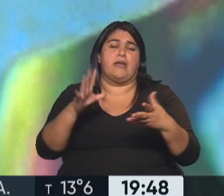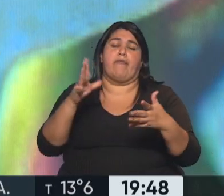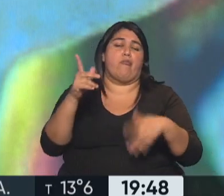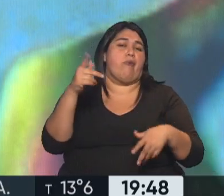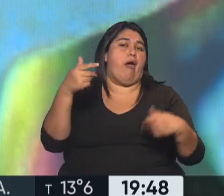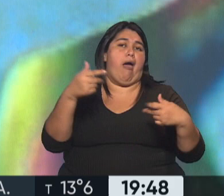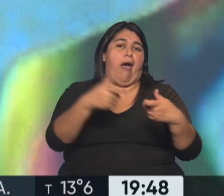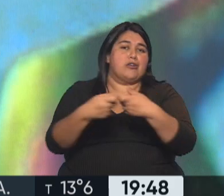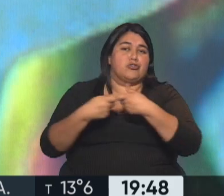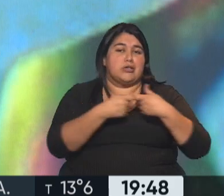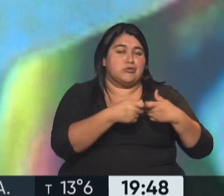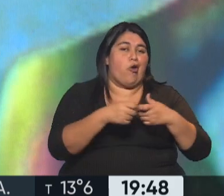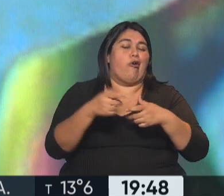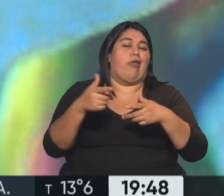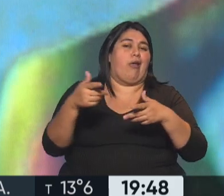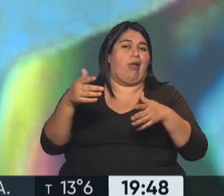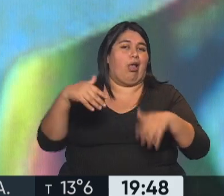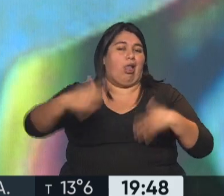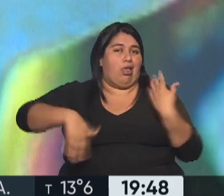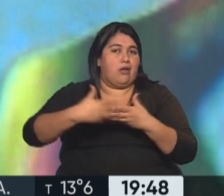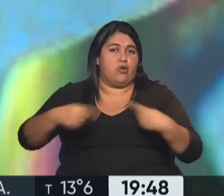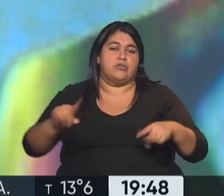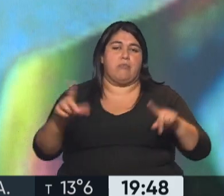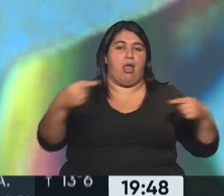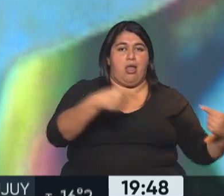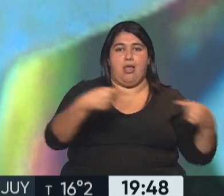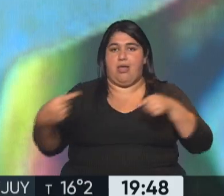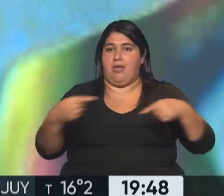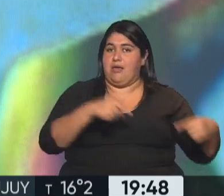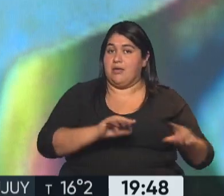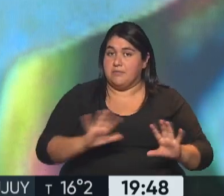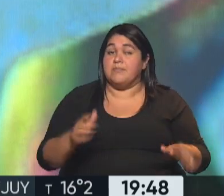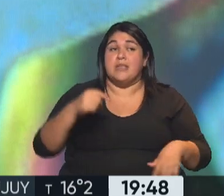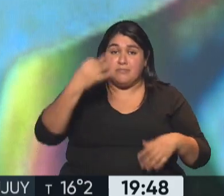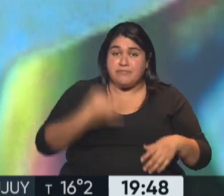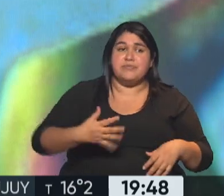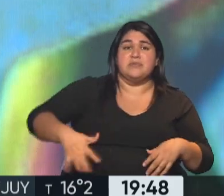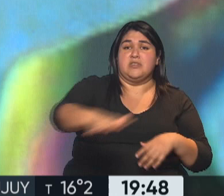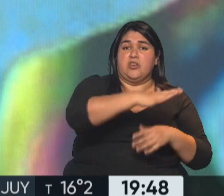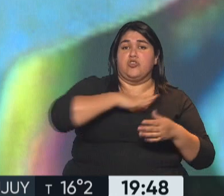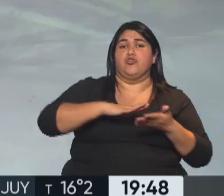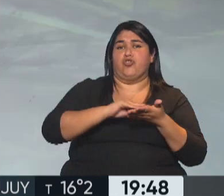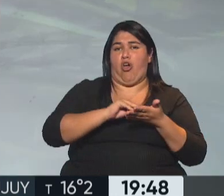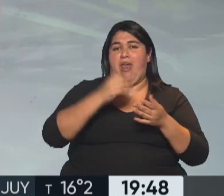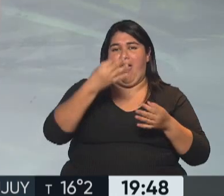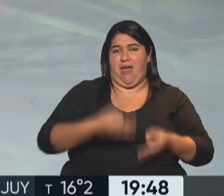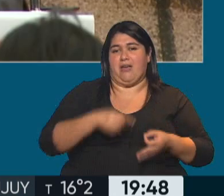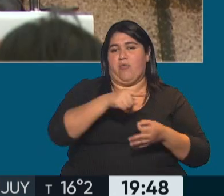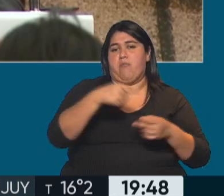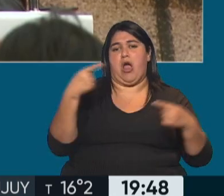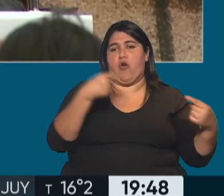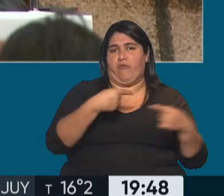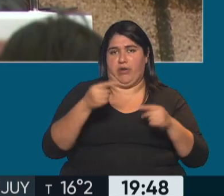organizaciones criminales, bueno, ahí hay acusaciones varias. Lo cierto es que es una zona de conflicto o donde se